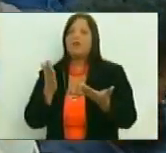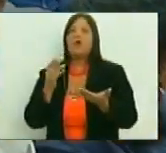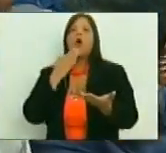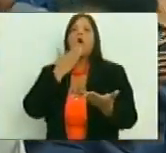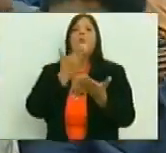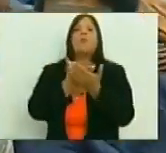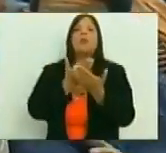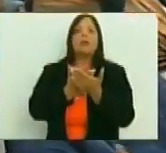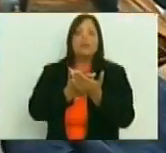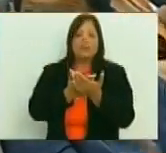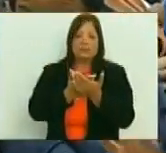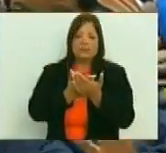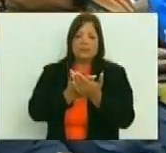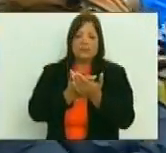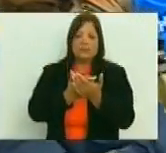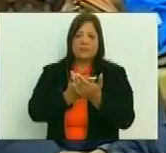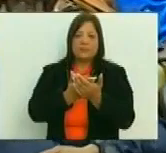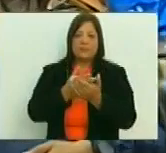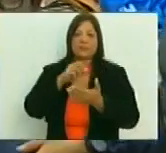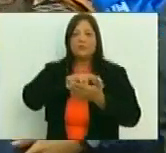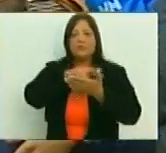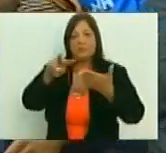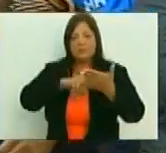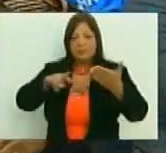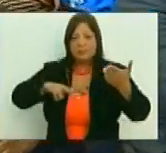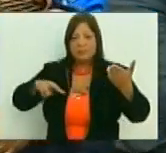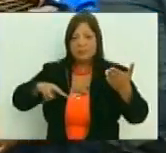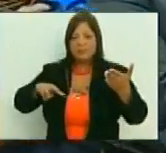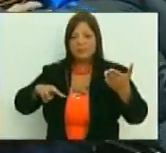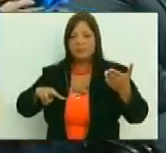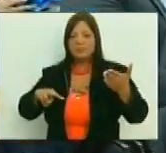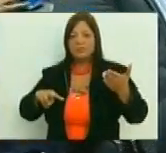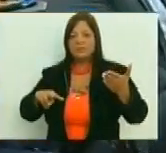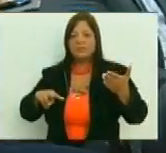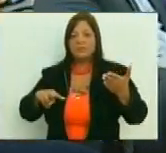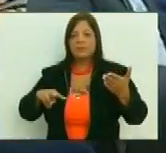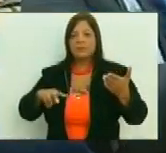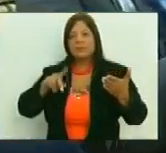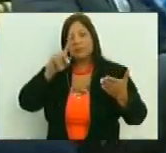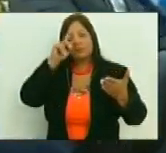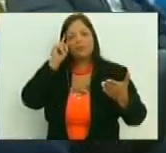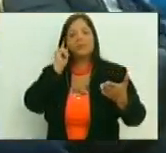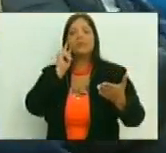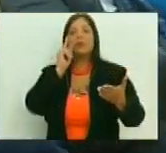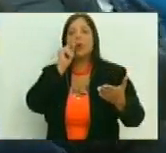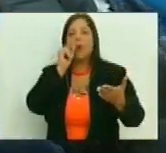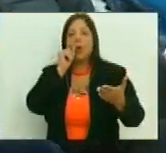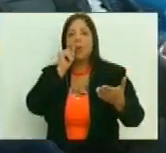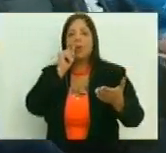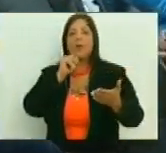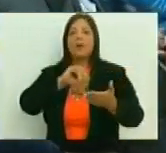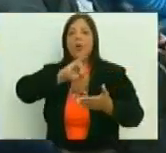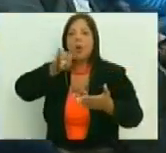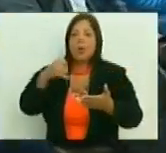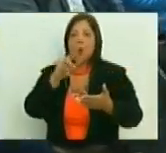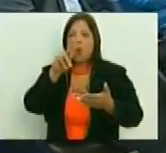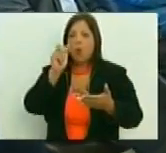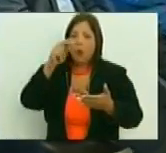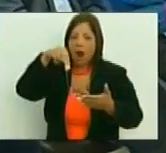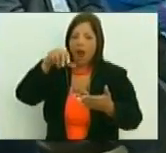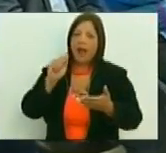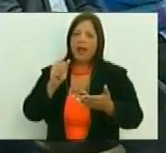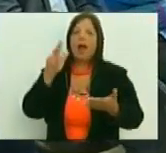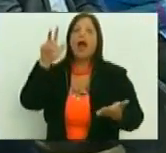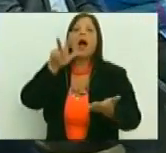propuesta que va a ser leída por el camarada constituyente Juan Escalona para